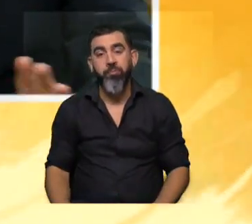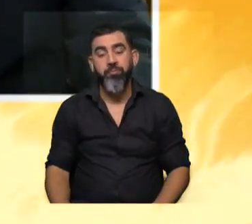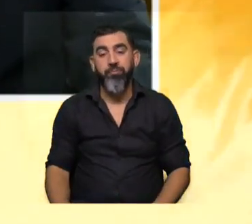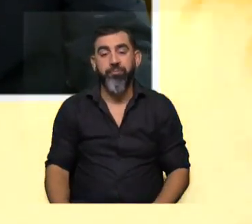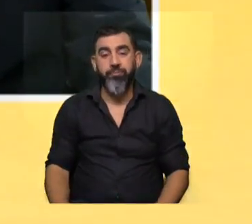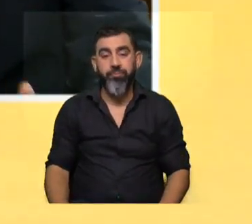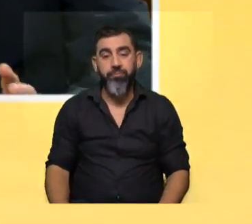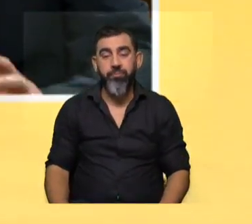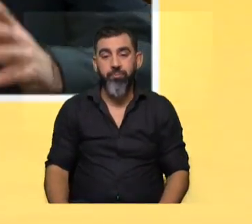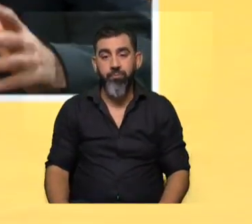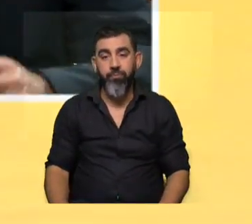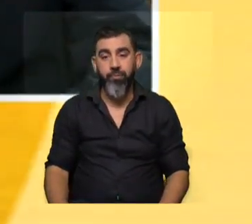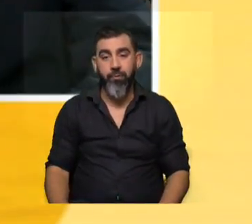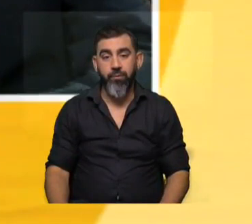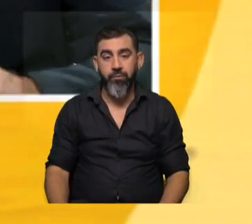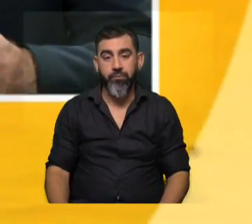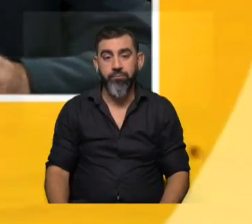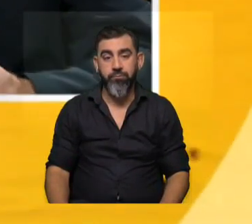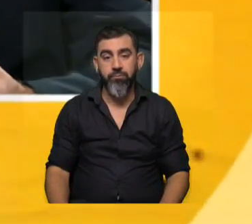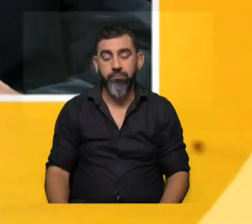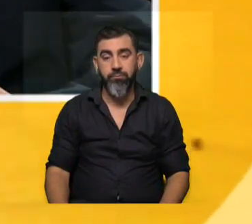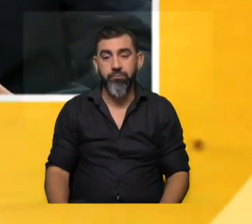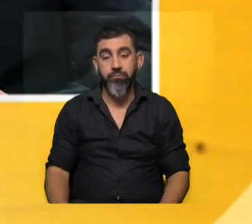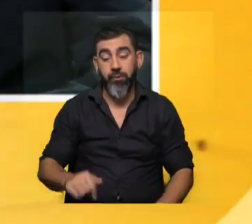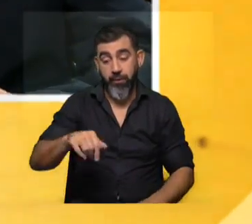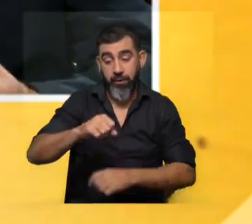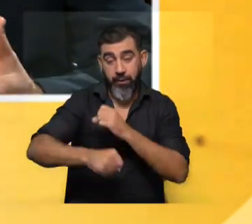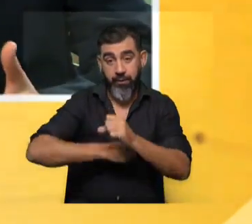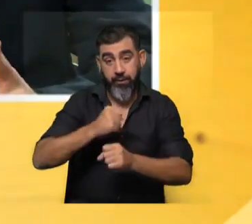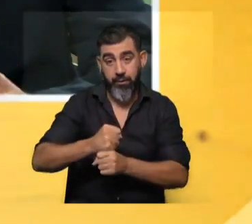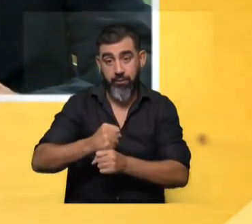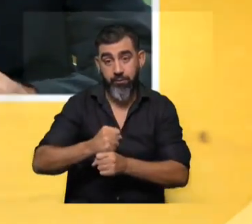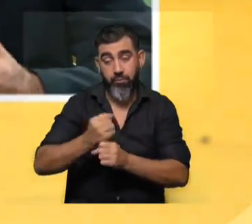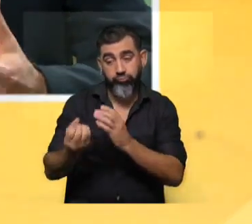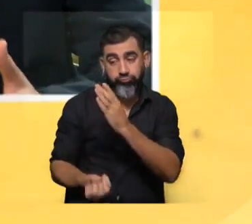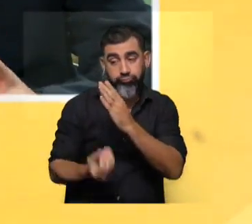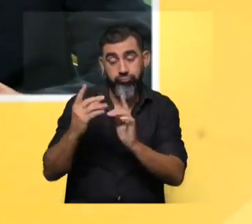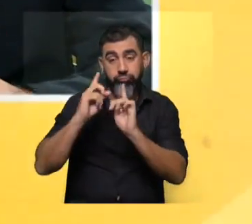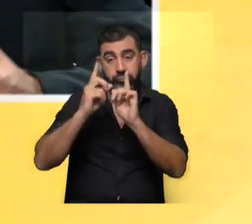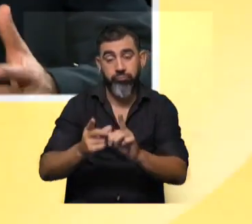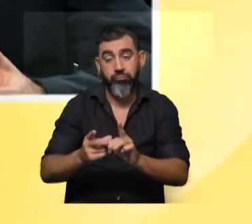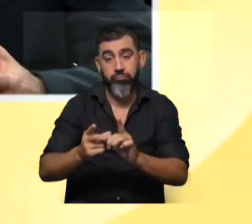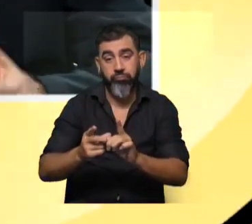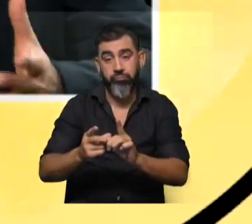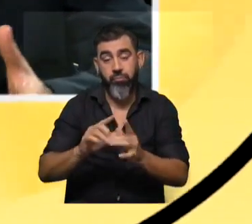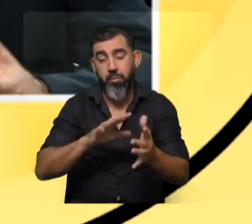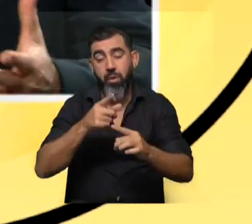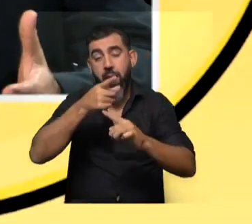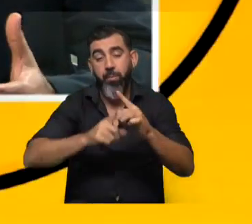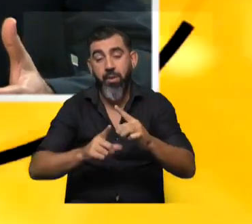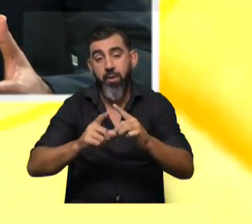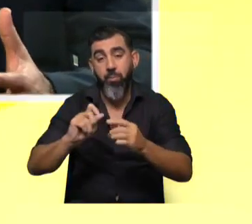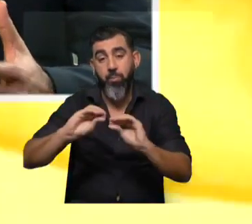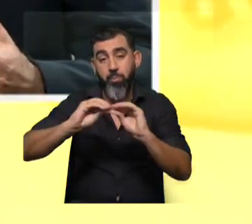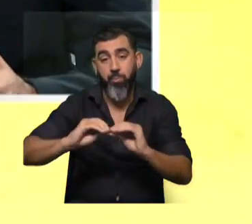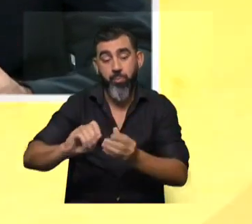Eso por un lado y por otro lado este año tenemos una gran novedad es que más o menos la mitad de ese incremento